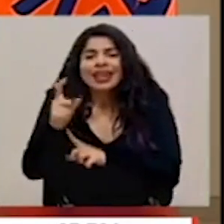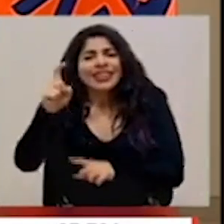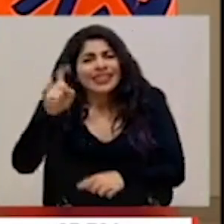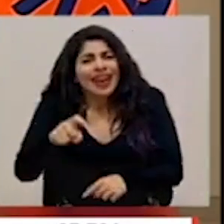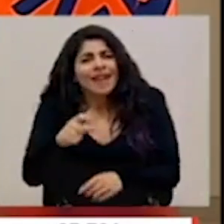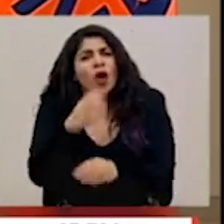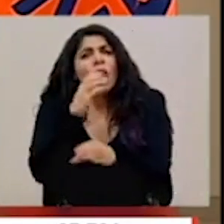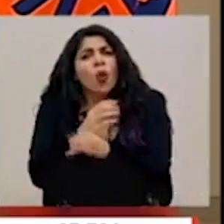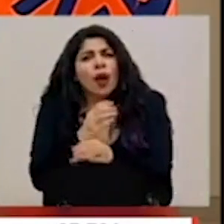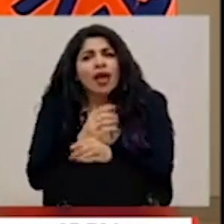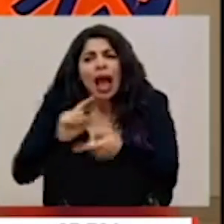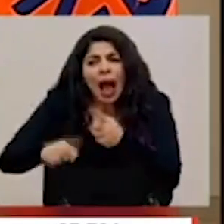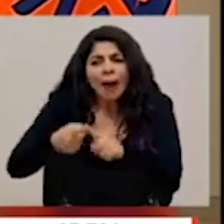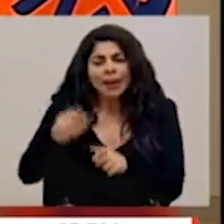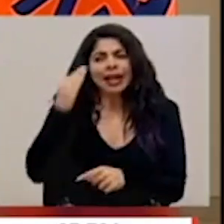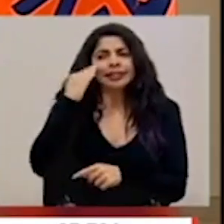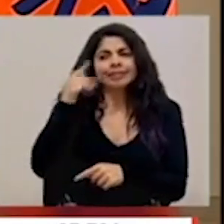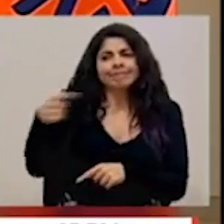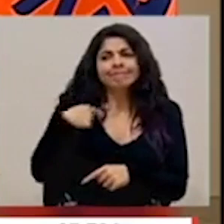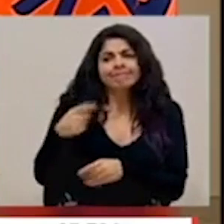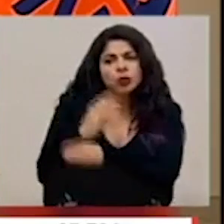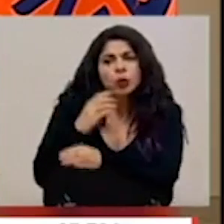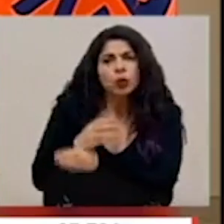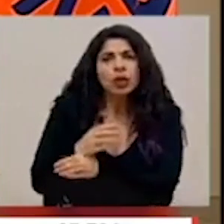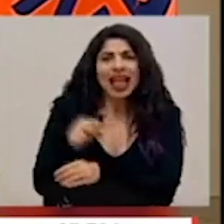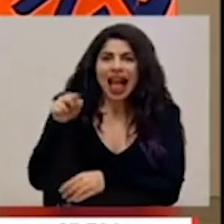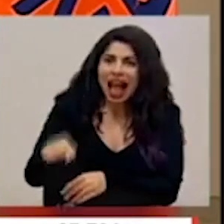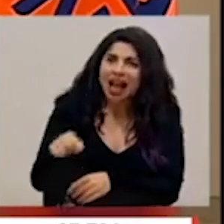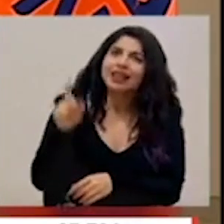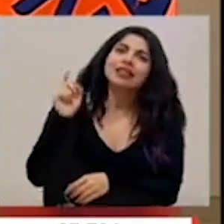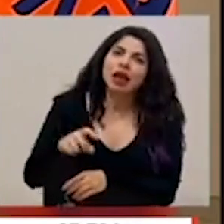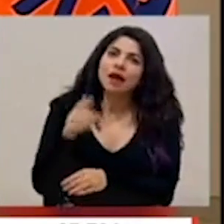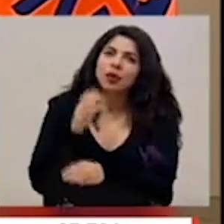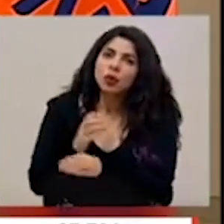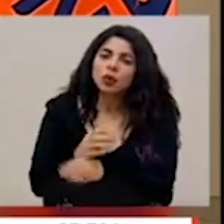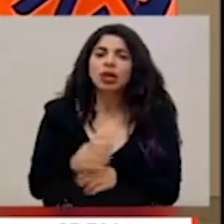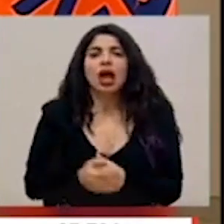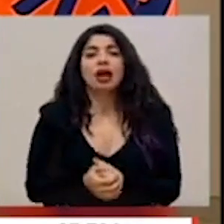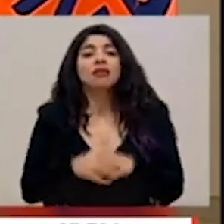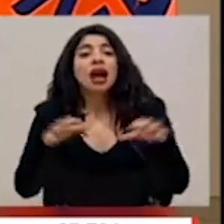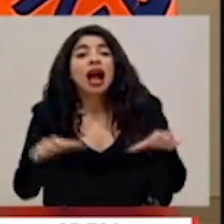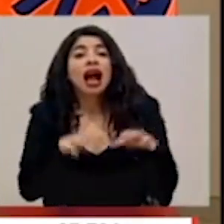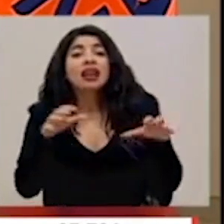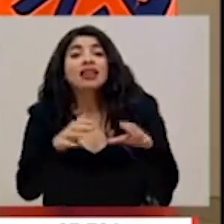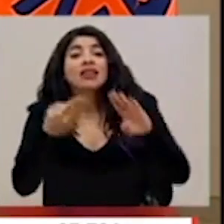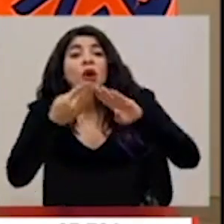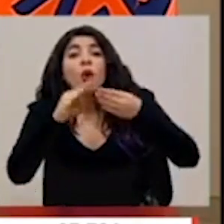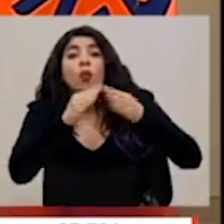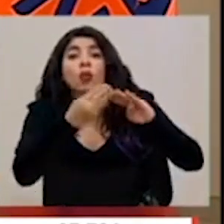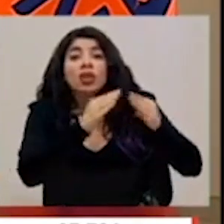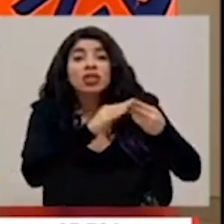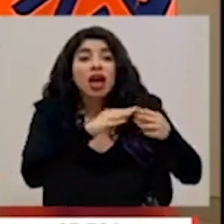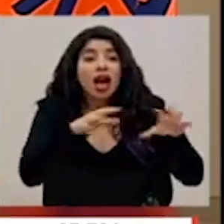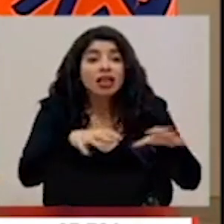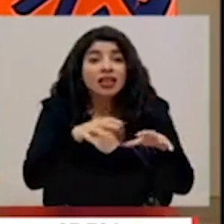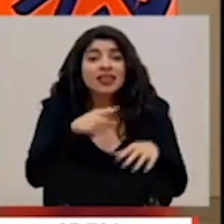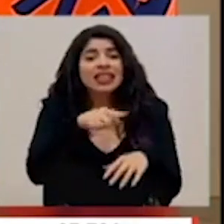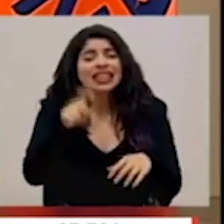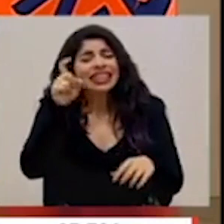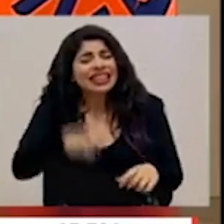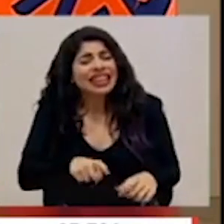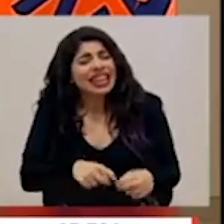cuidarnos como amigos y amigas que somos. Ahí tenemos que cuidarnos. En las actividades comunitarias debemos ser muy